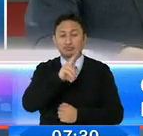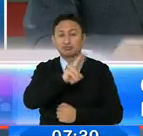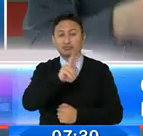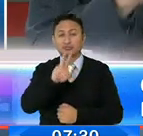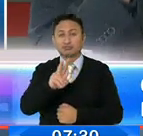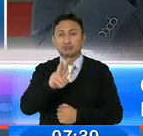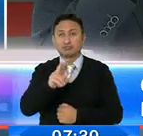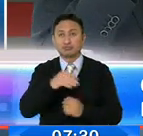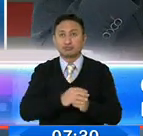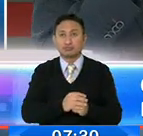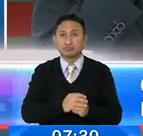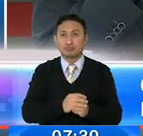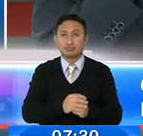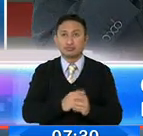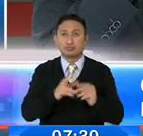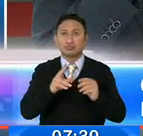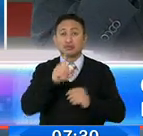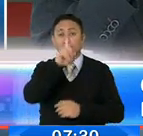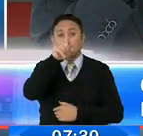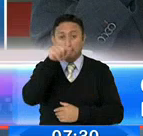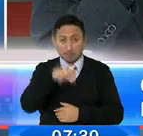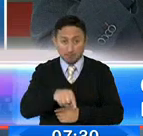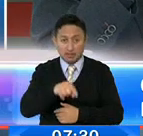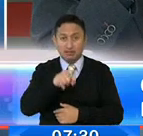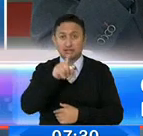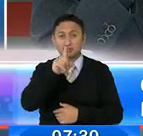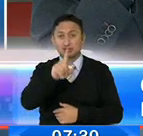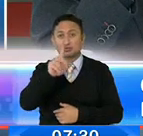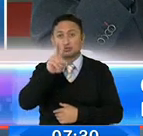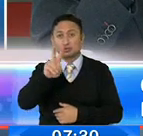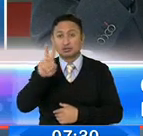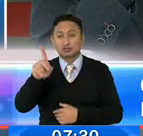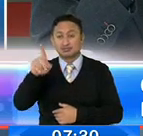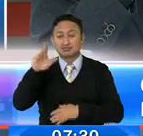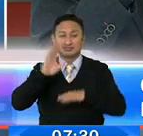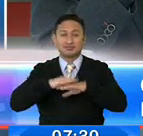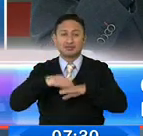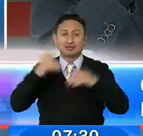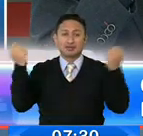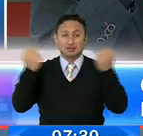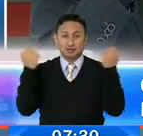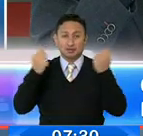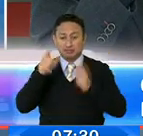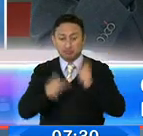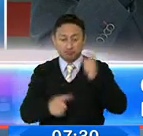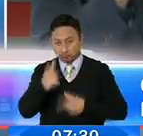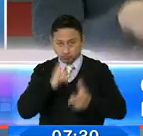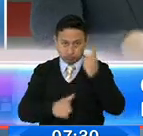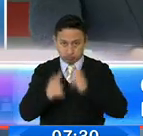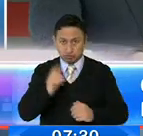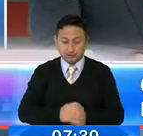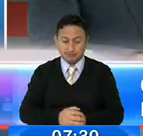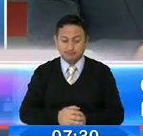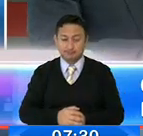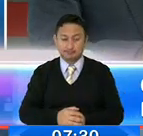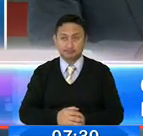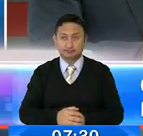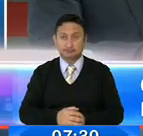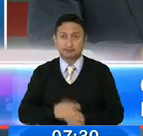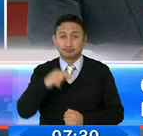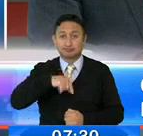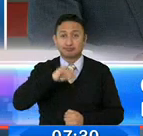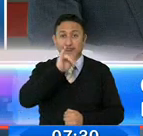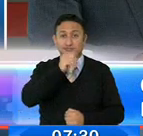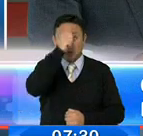por este tema, 1.122 por este tema de las fiestas y de los libadores. Tenemos en este fin de